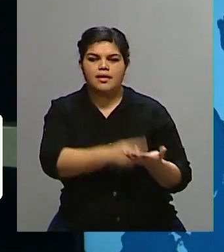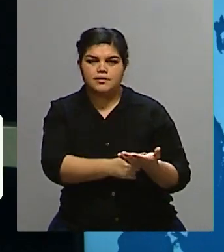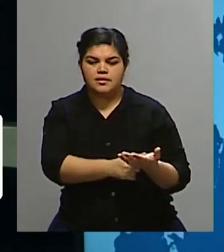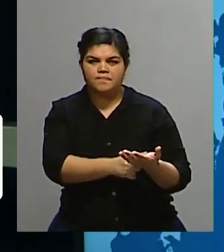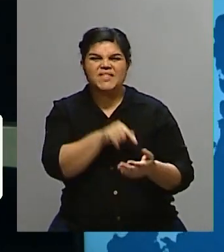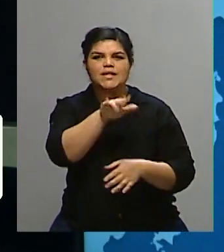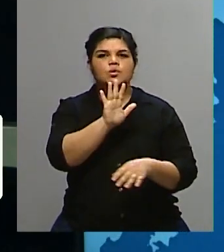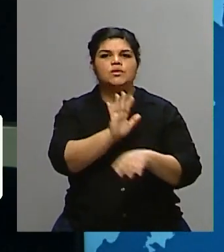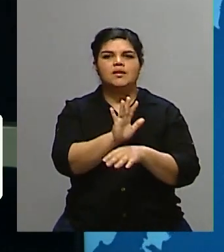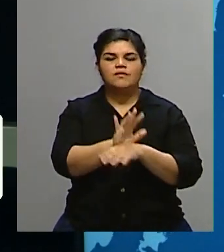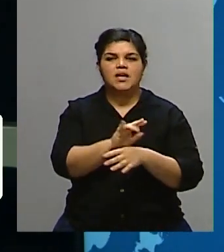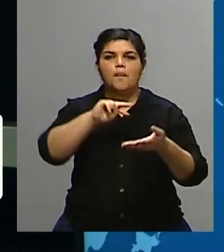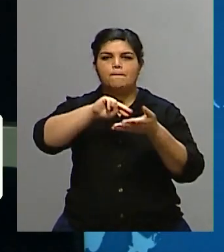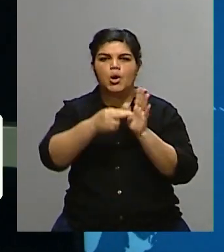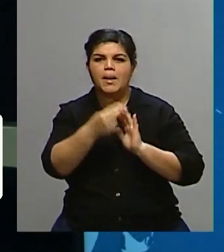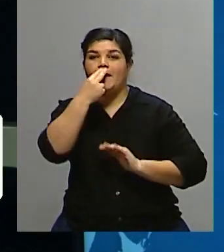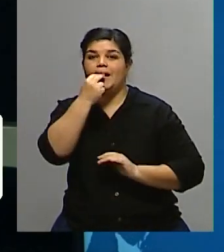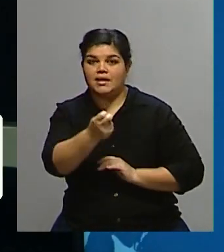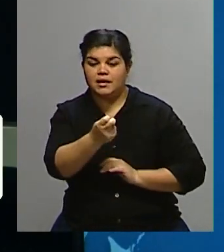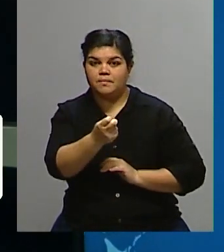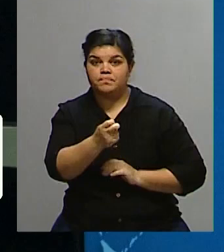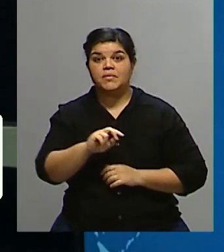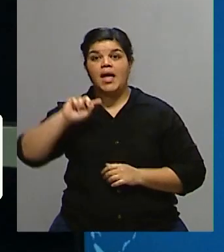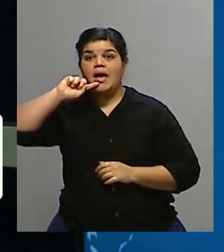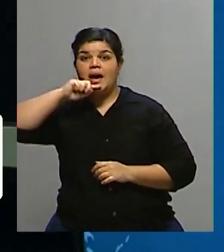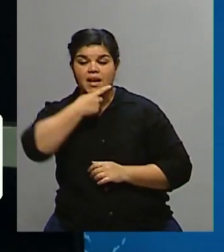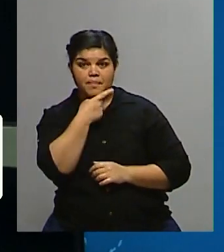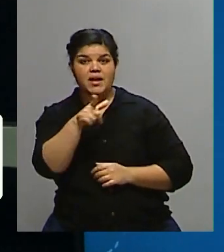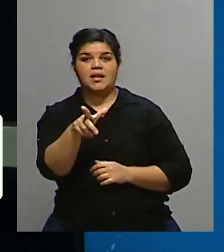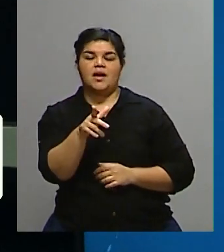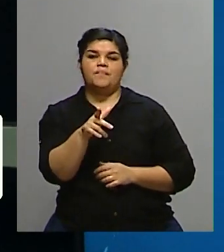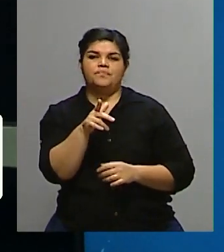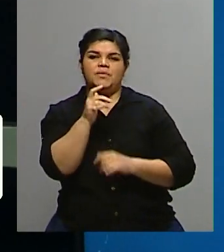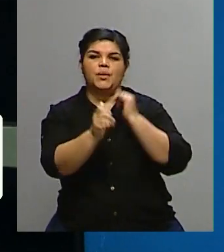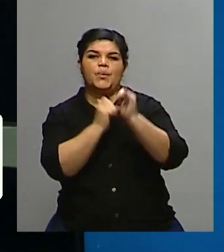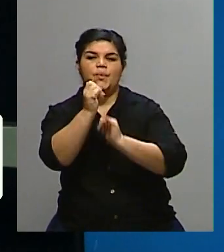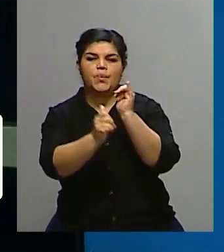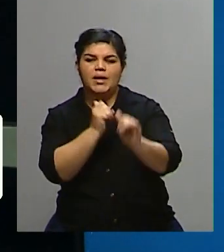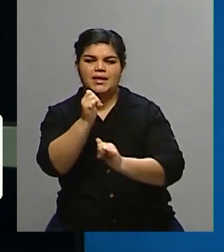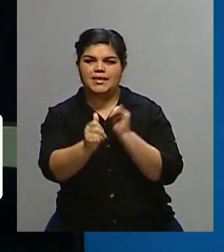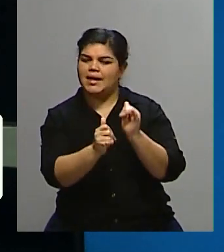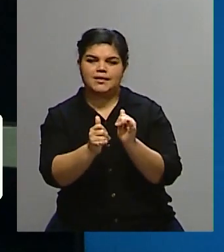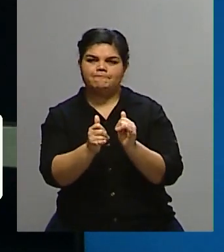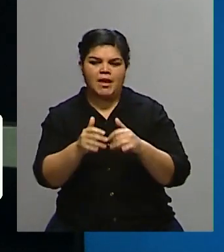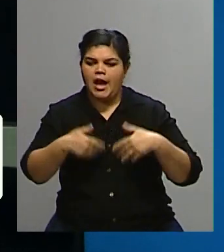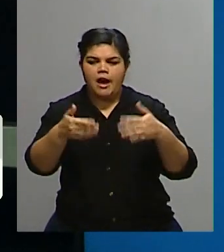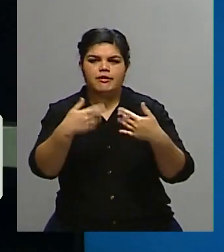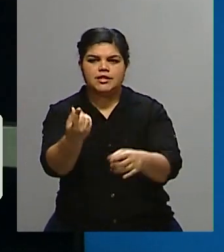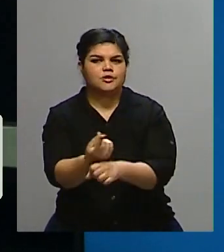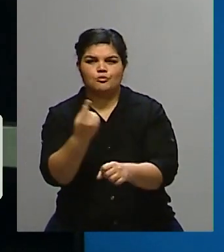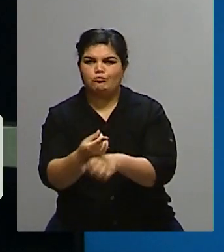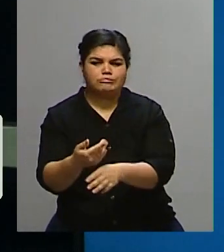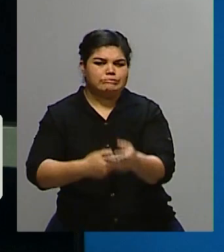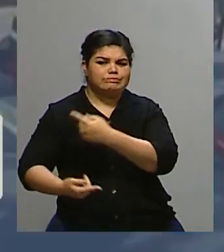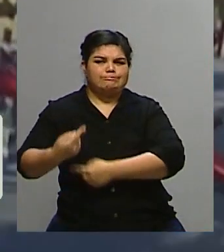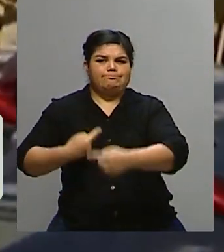anticipando, pero que ya es un hecho. Y Alemania habla de una recesión a partir de esa situación. En los últimos días hablaban